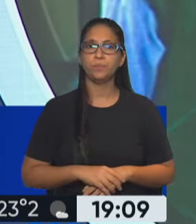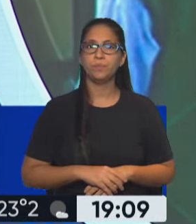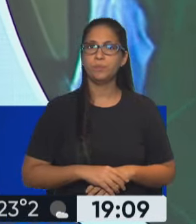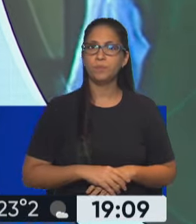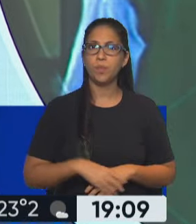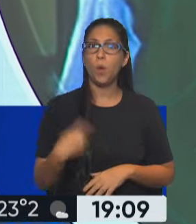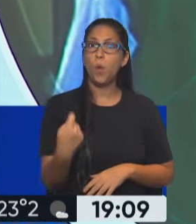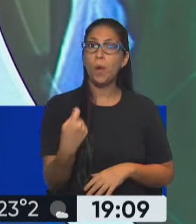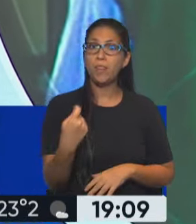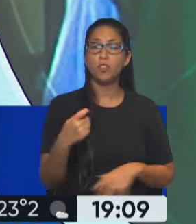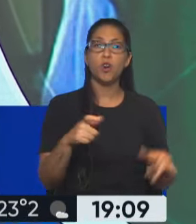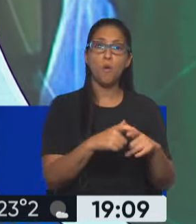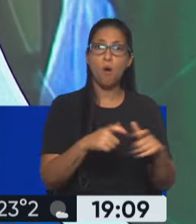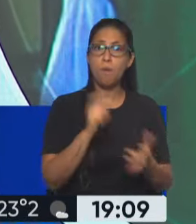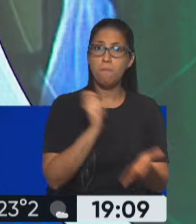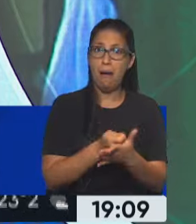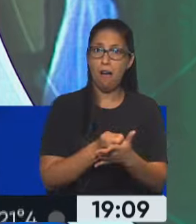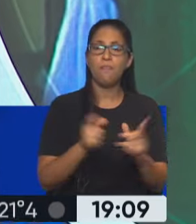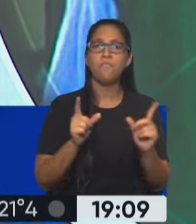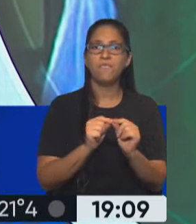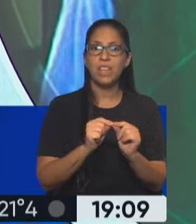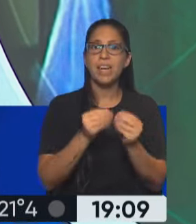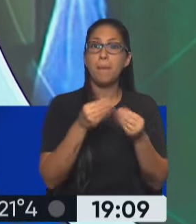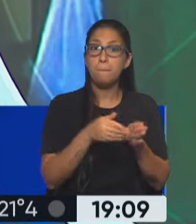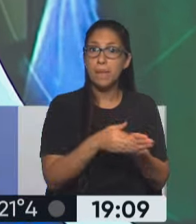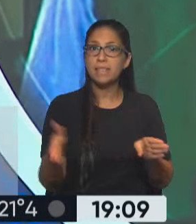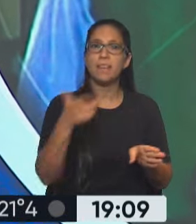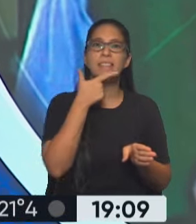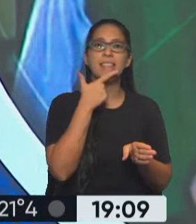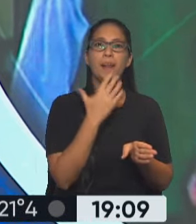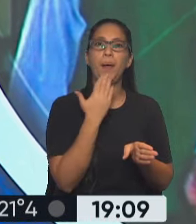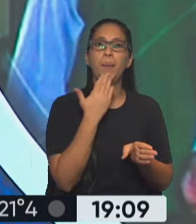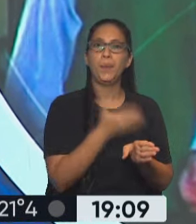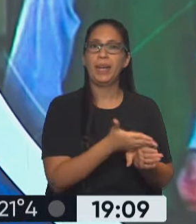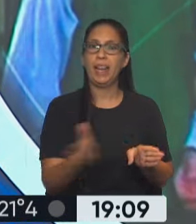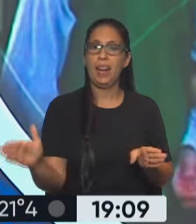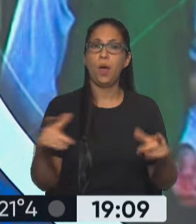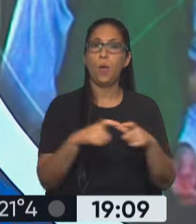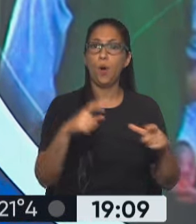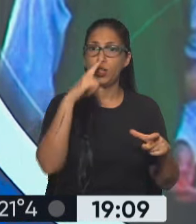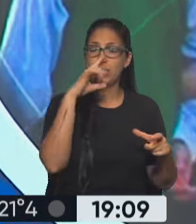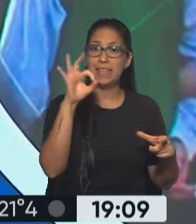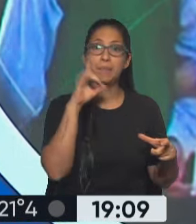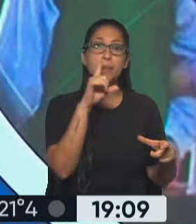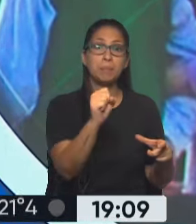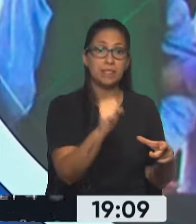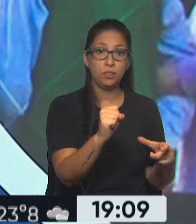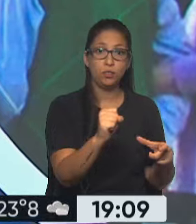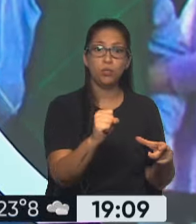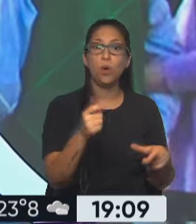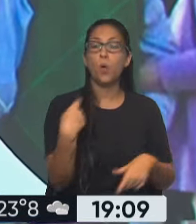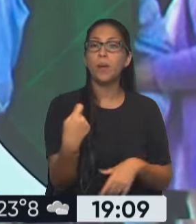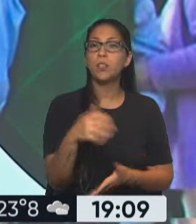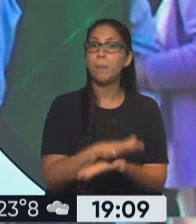pago de jubilaciones y bonos, fecha de partida, 17 de abril. Un bono de 70.000 pesos, jubilación